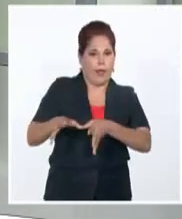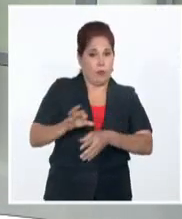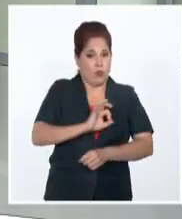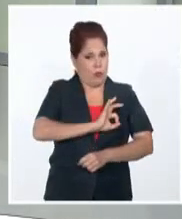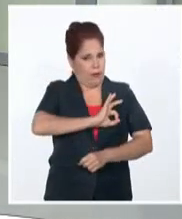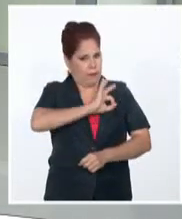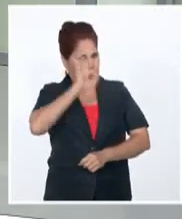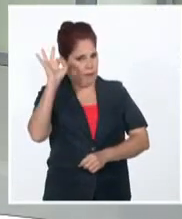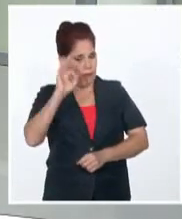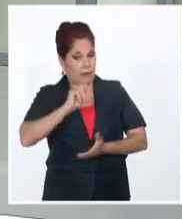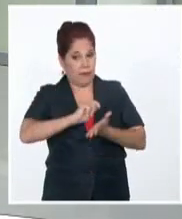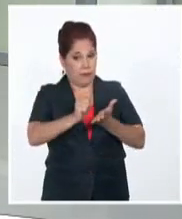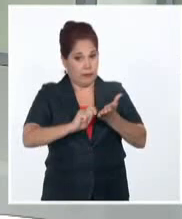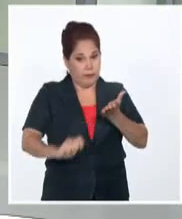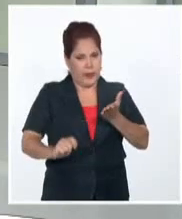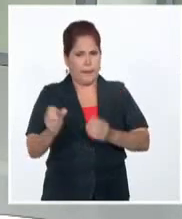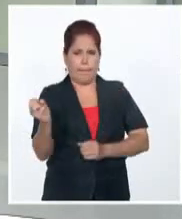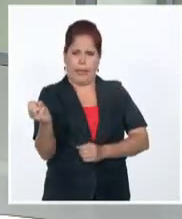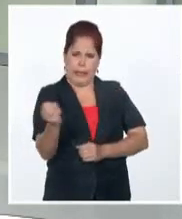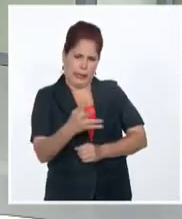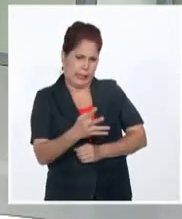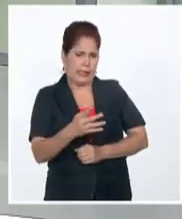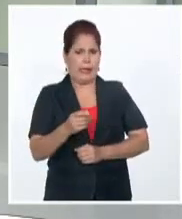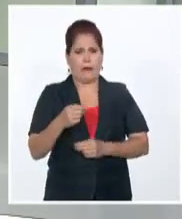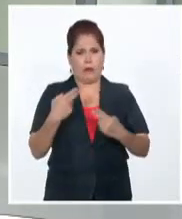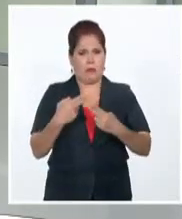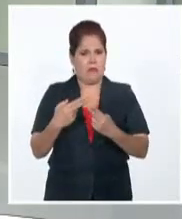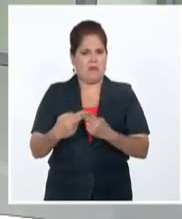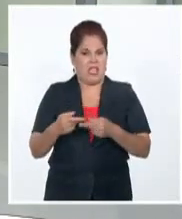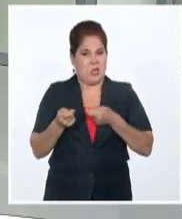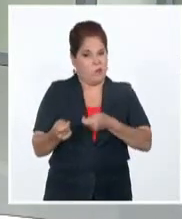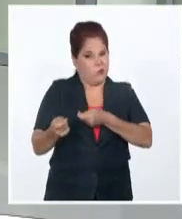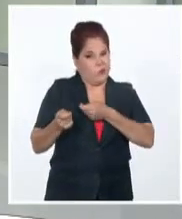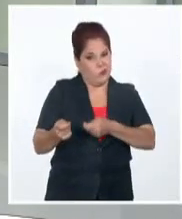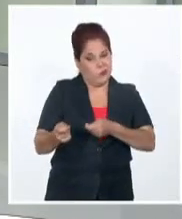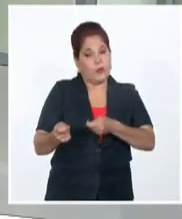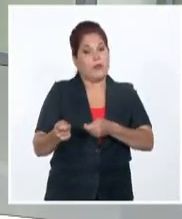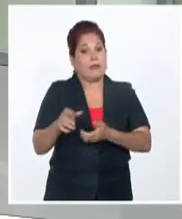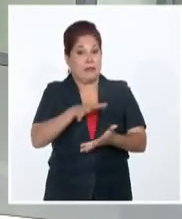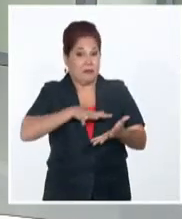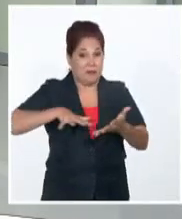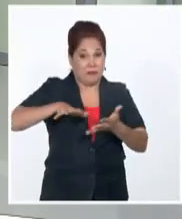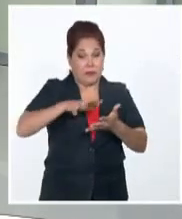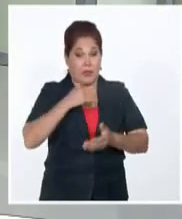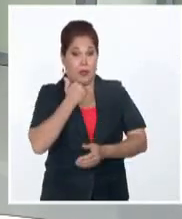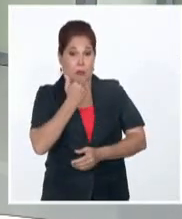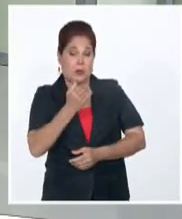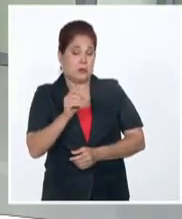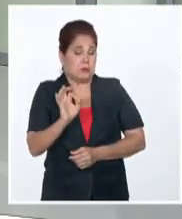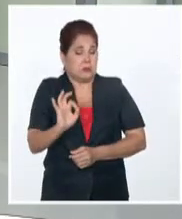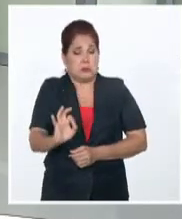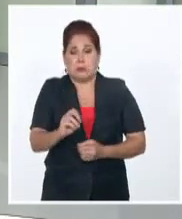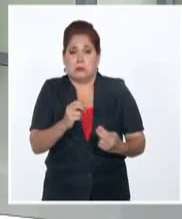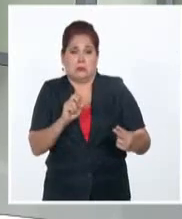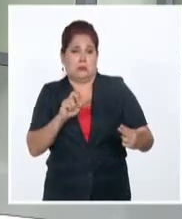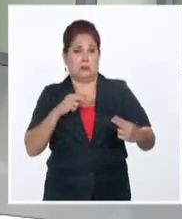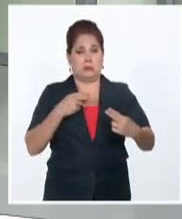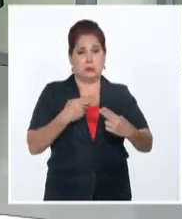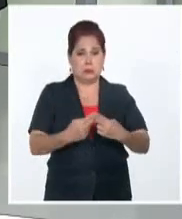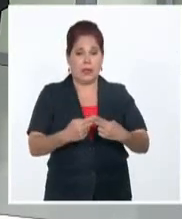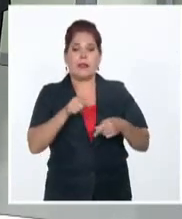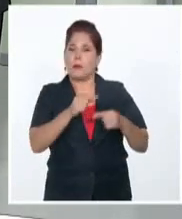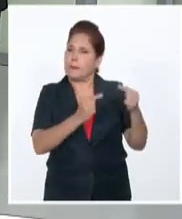afirma que las calumnias y el intento de sembrar la desconfianza en las fuerzas del orden se estrellan con cada acción heroica o altruista que